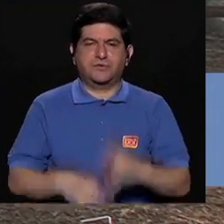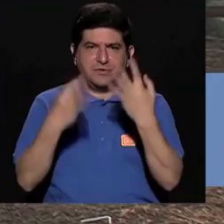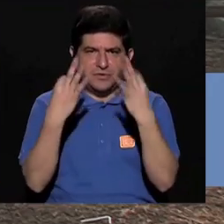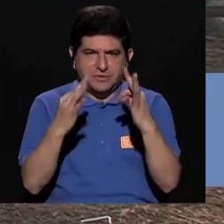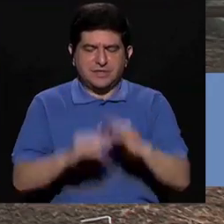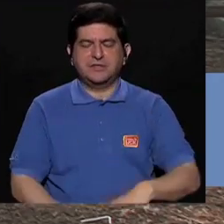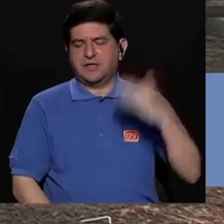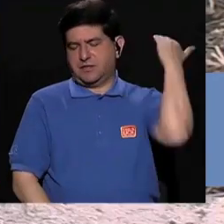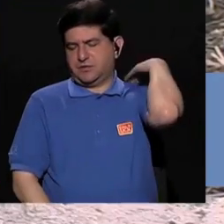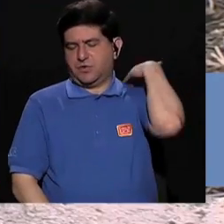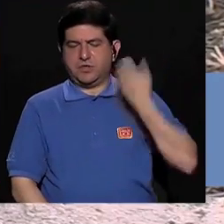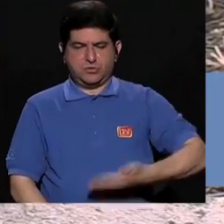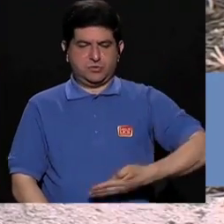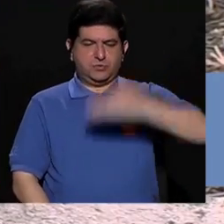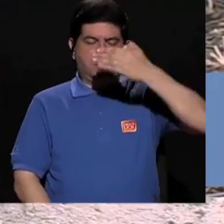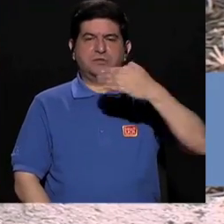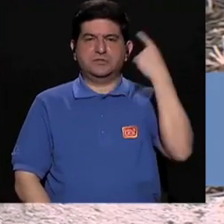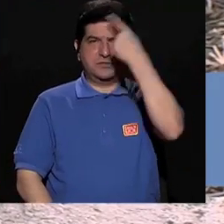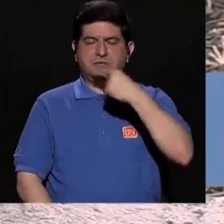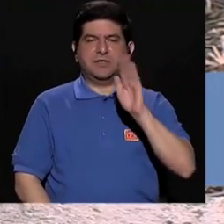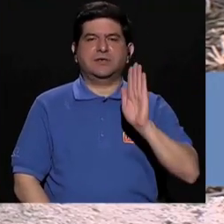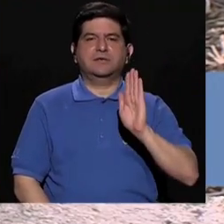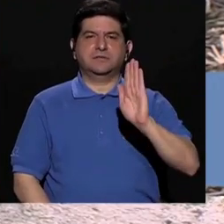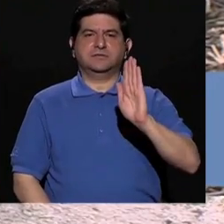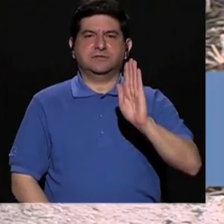tener la espalda lo más recta posible y la cabeza al frente.